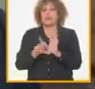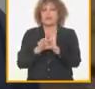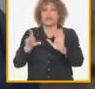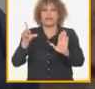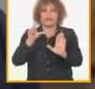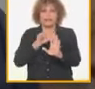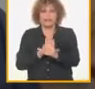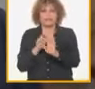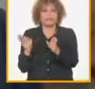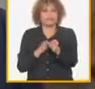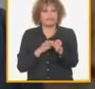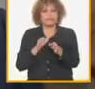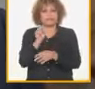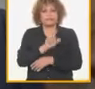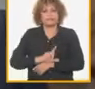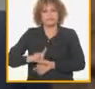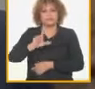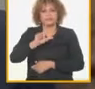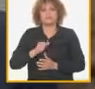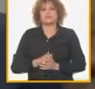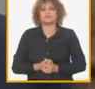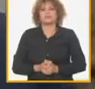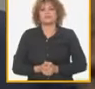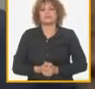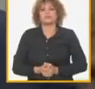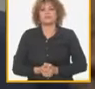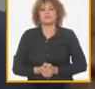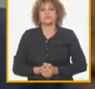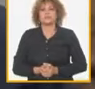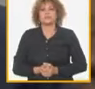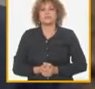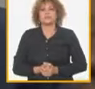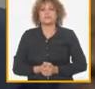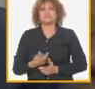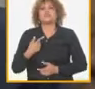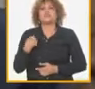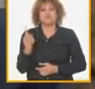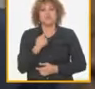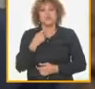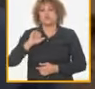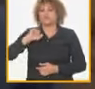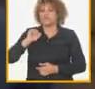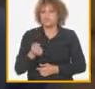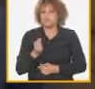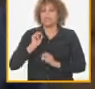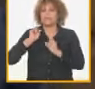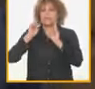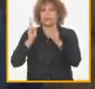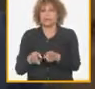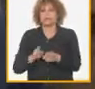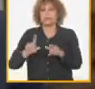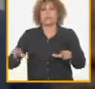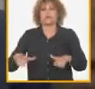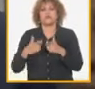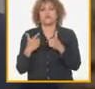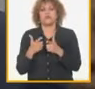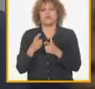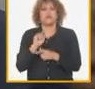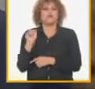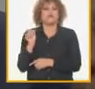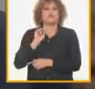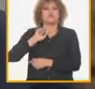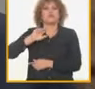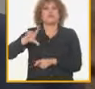ilegalidades y existe firmeza ideológica y determinación para cumplirla no solo conciencia sino